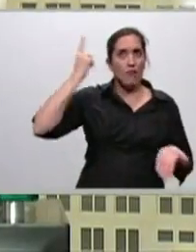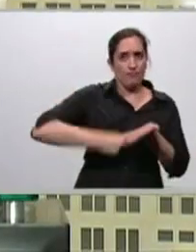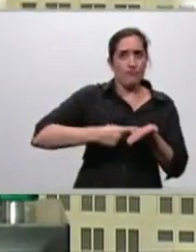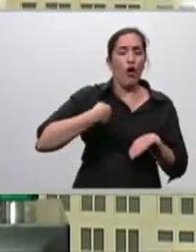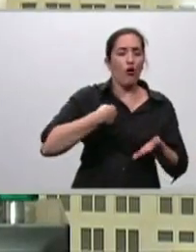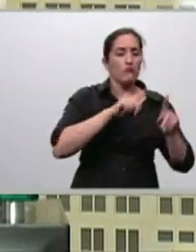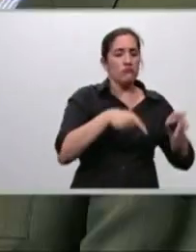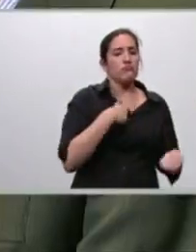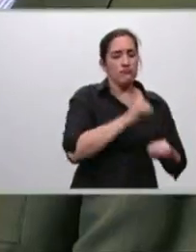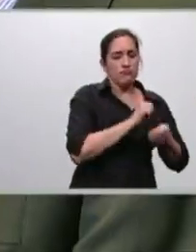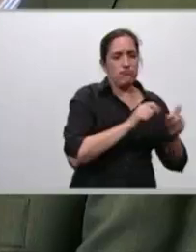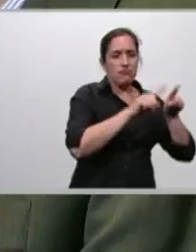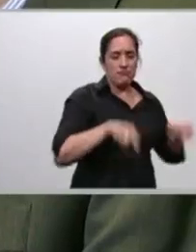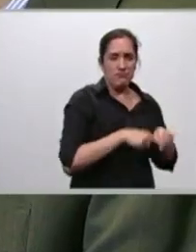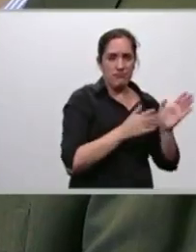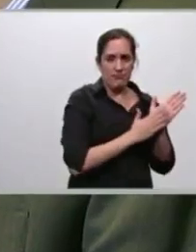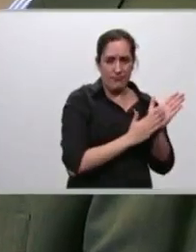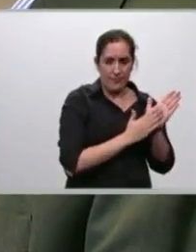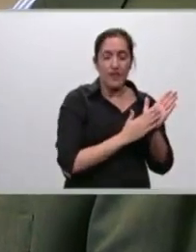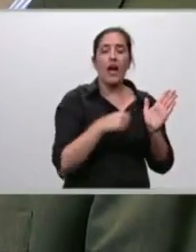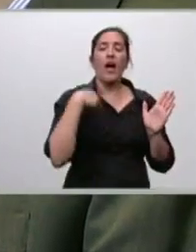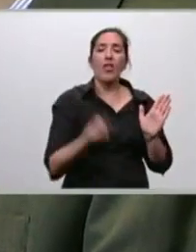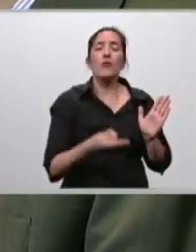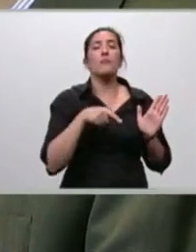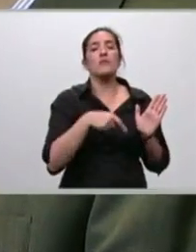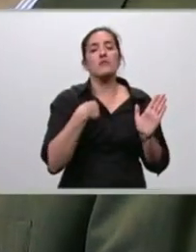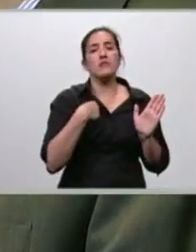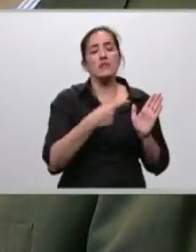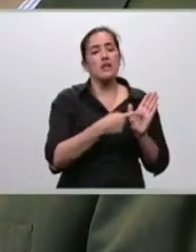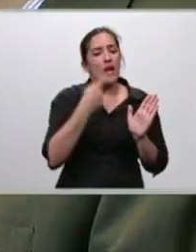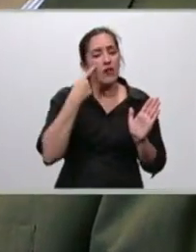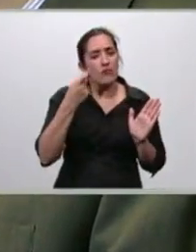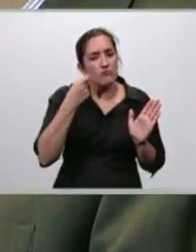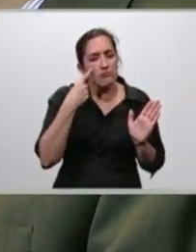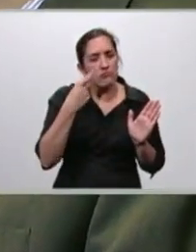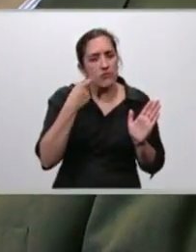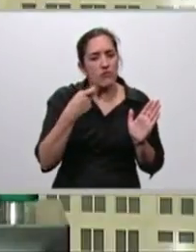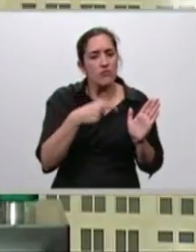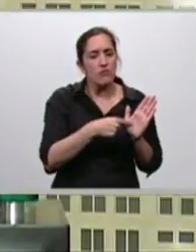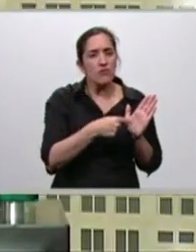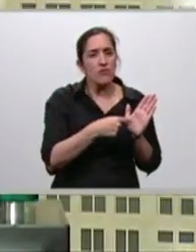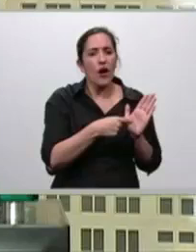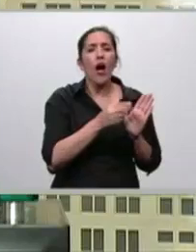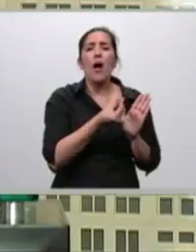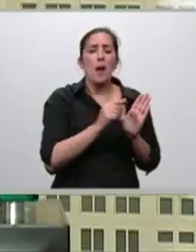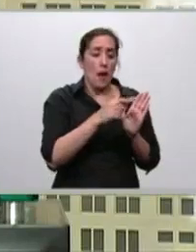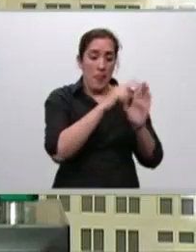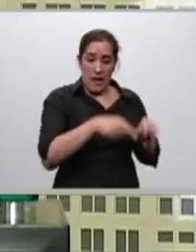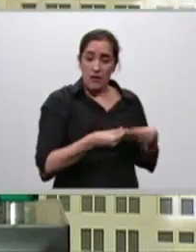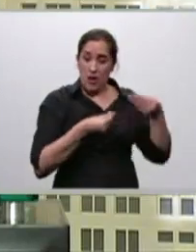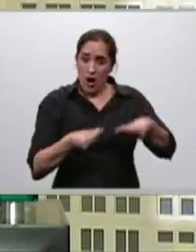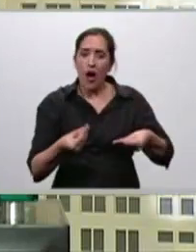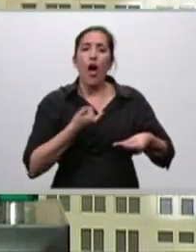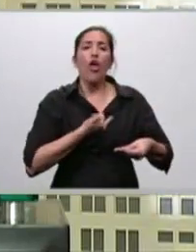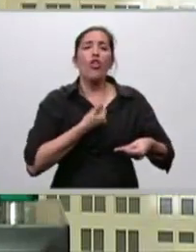De hasta el 0,3% por el servicio de verificación de la aplicación del instrumento a los destinos previstos, esto es,